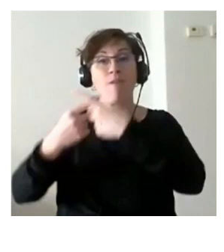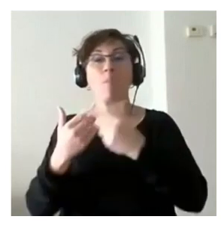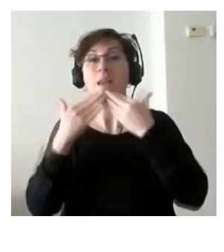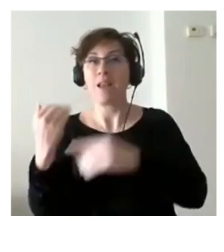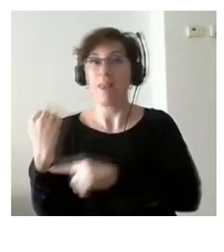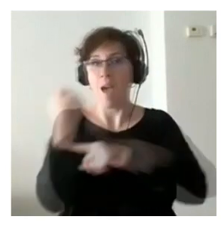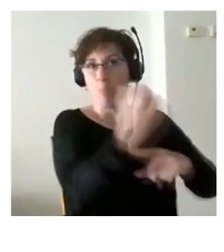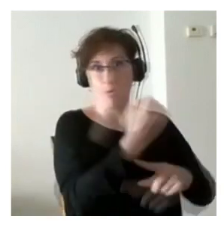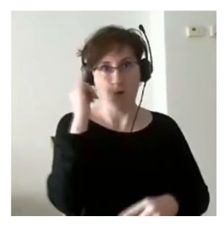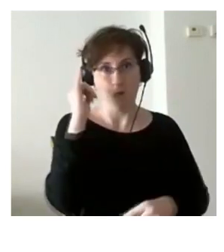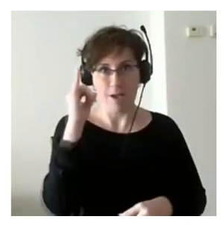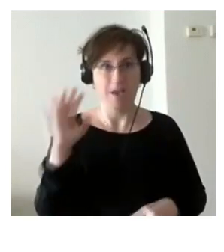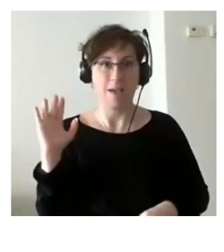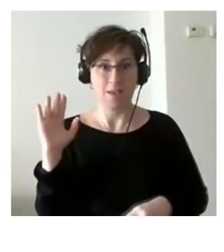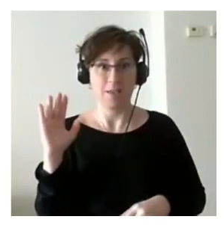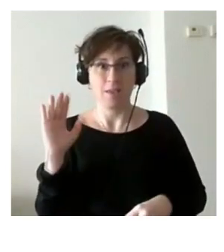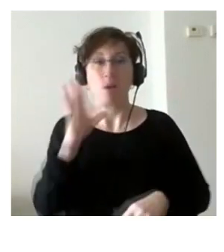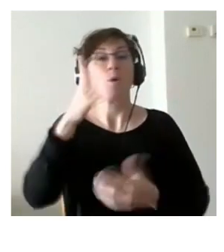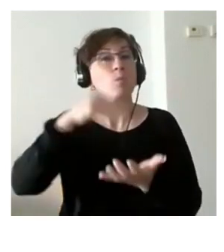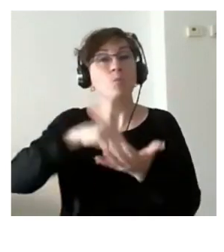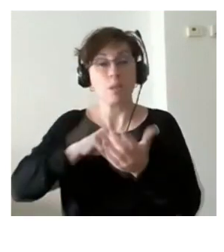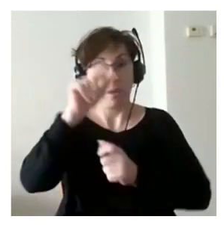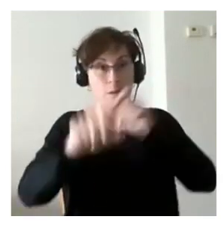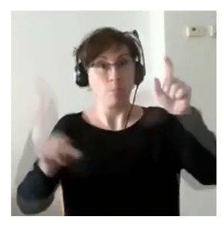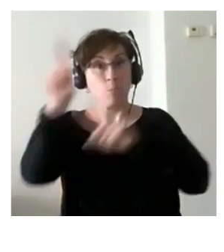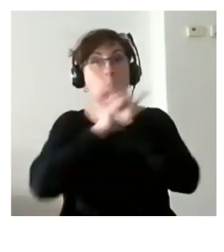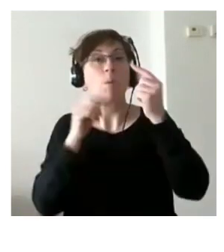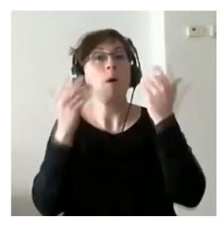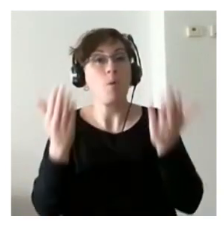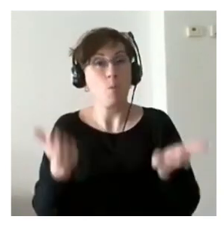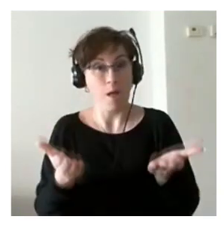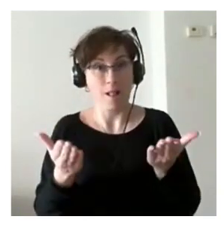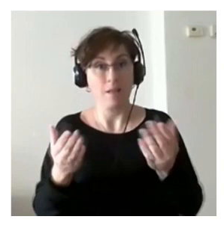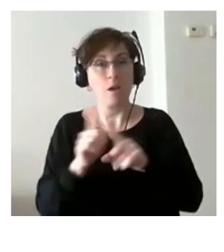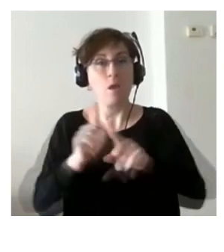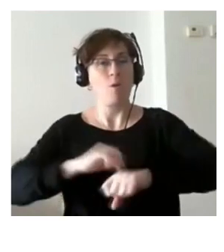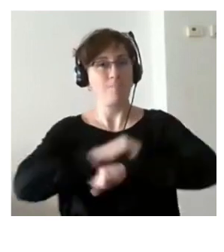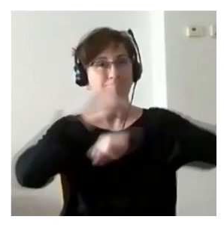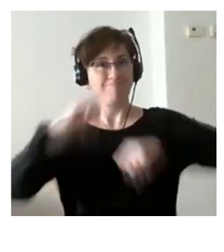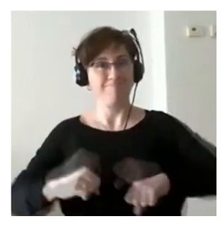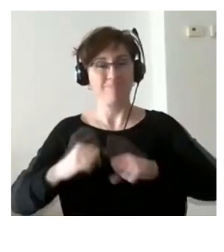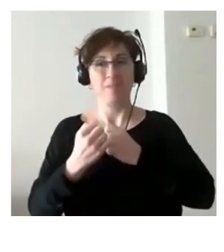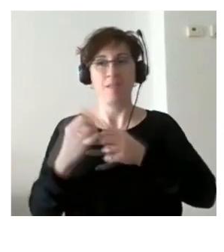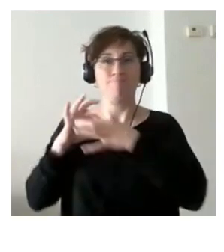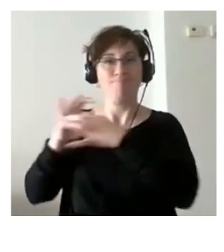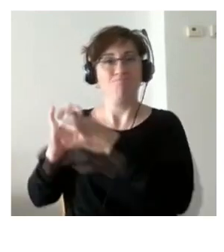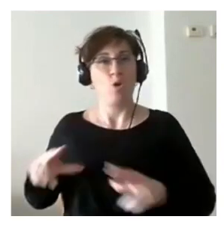su familia porque el problema que tienen muchas personas que llegan aquí es que no tienen un arraigo social que les pueda también ayudar